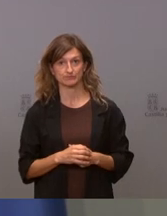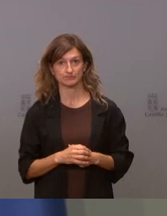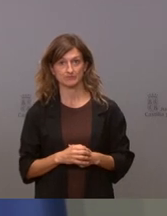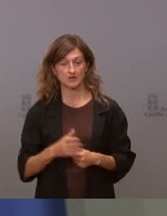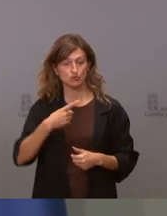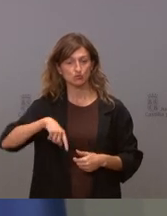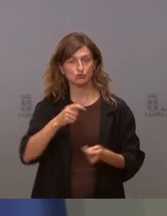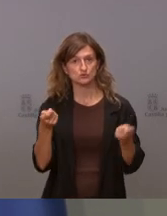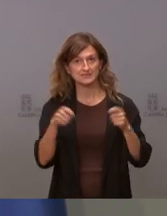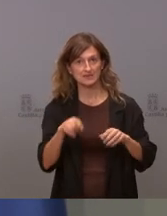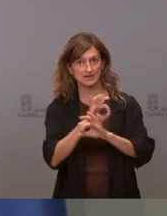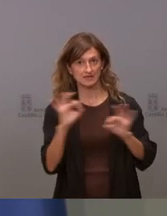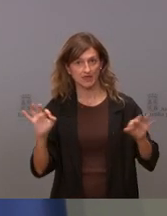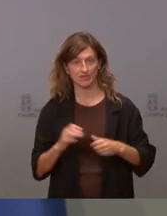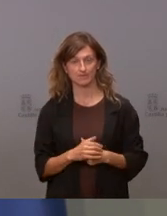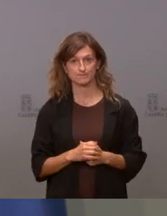vamos a cerrar consultorios